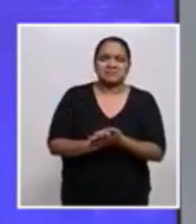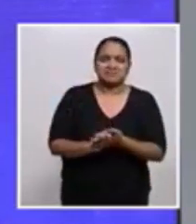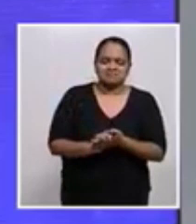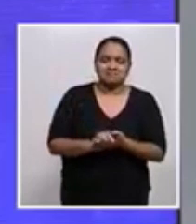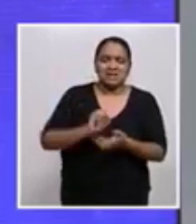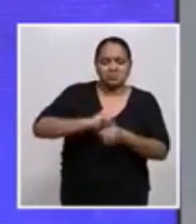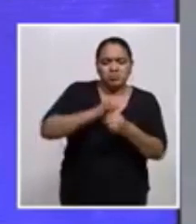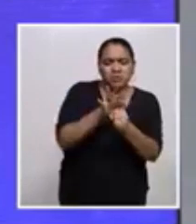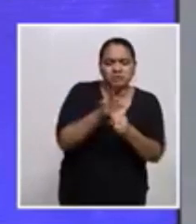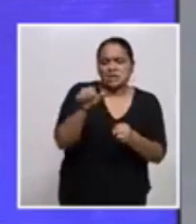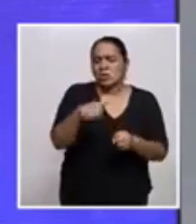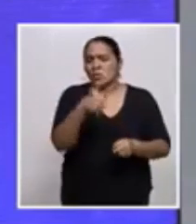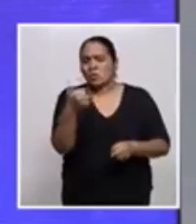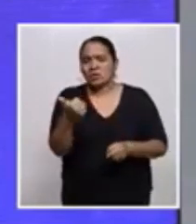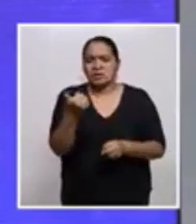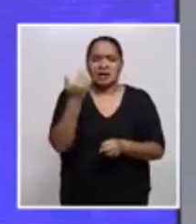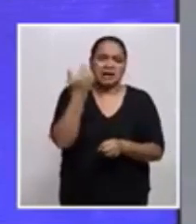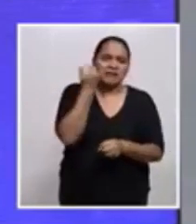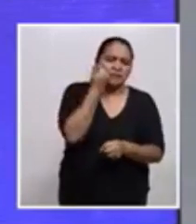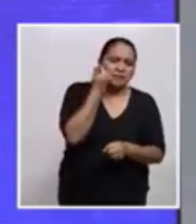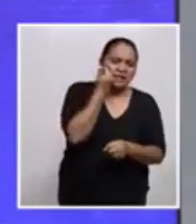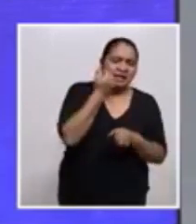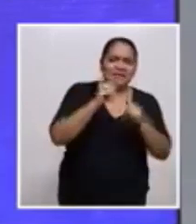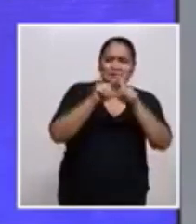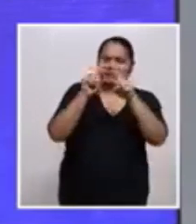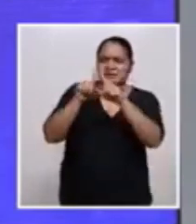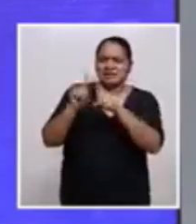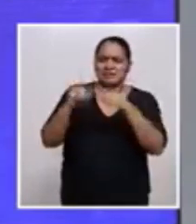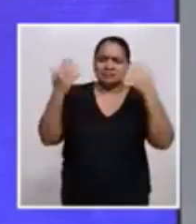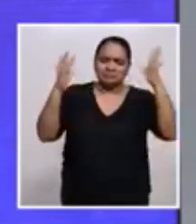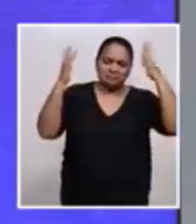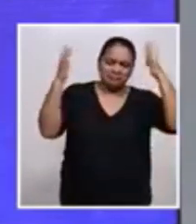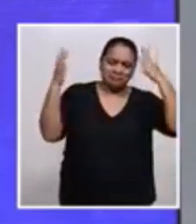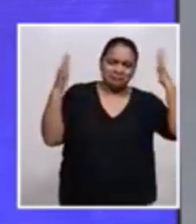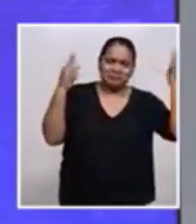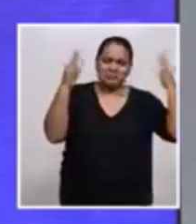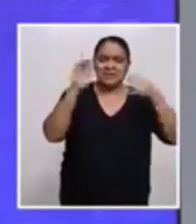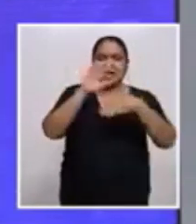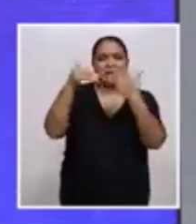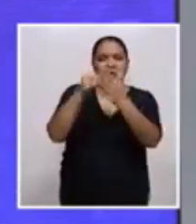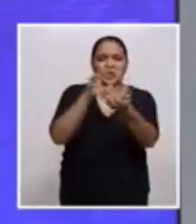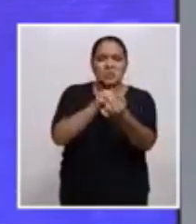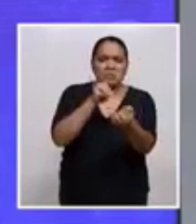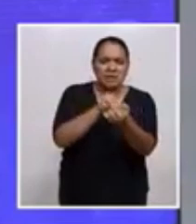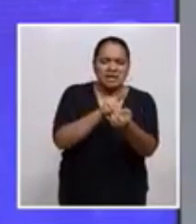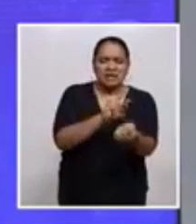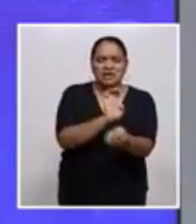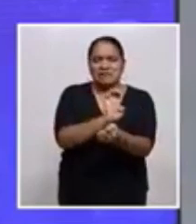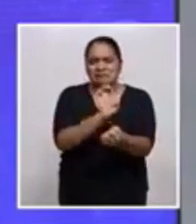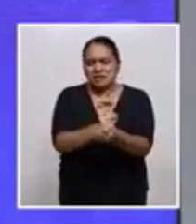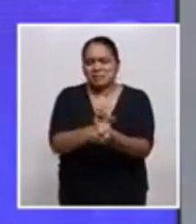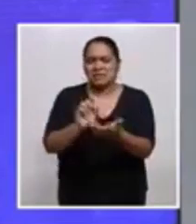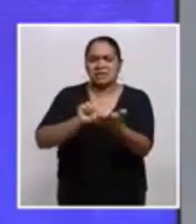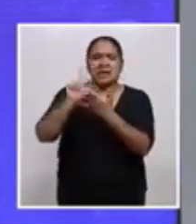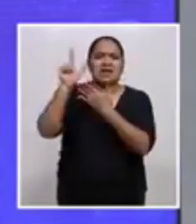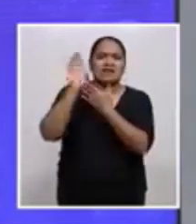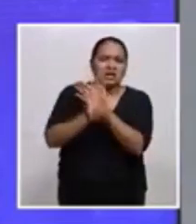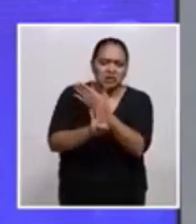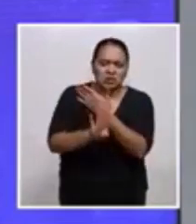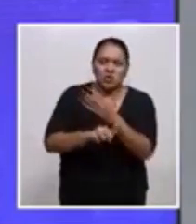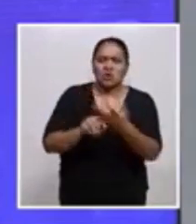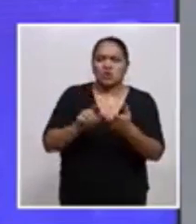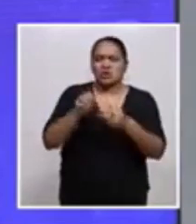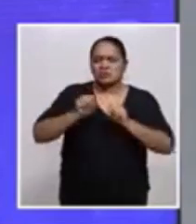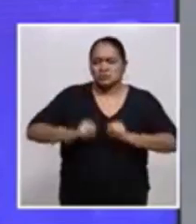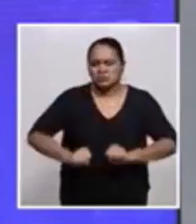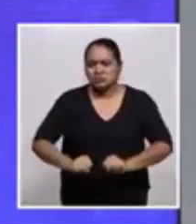o por cualquier otra enfermedad. Nuestro reconocimiento, agradecimiento a todo el personal médico, enfermería, laboratorio, camilleros,